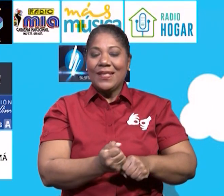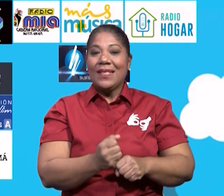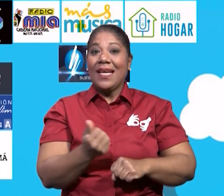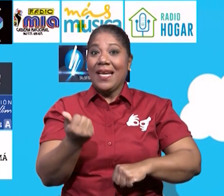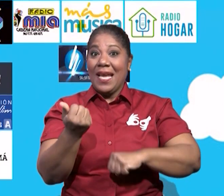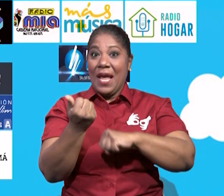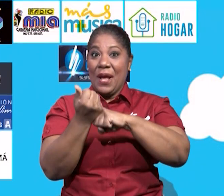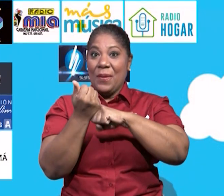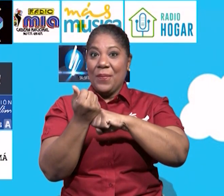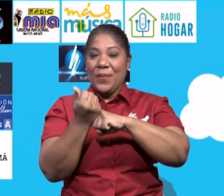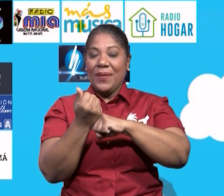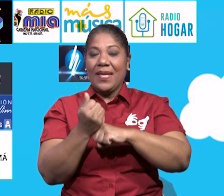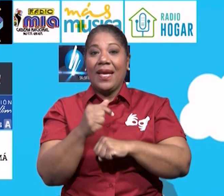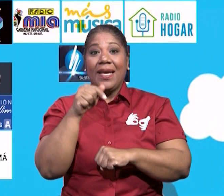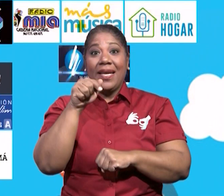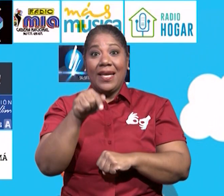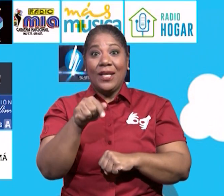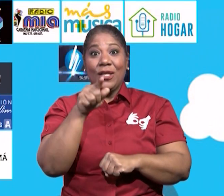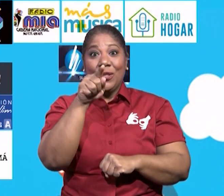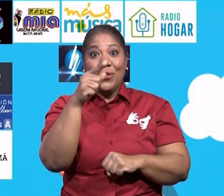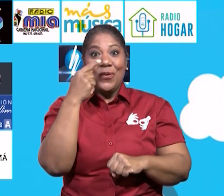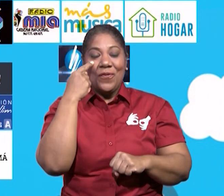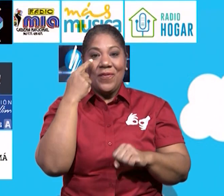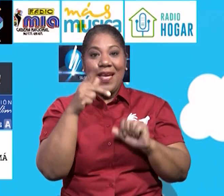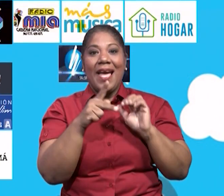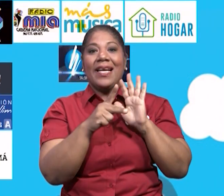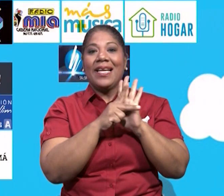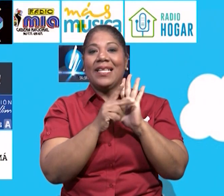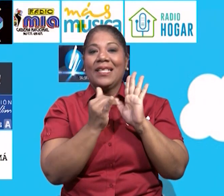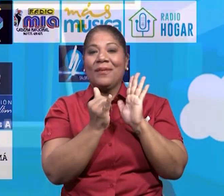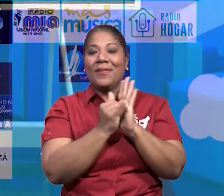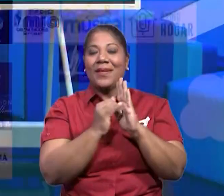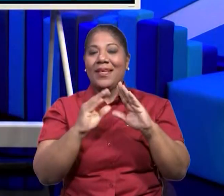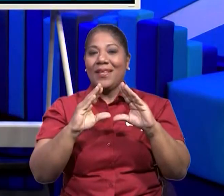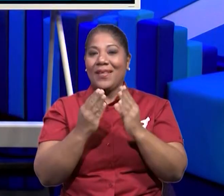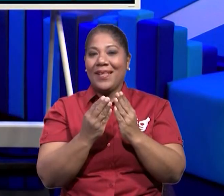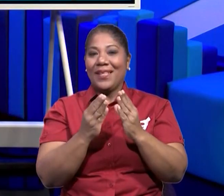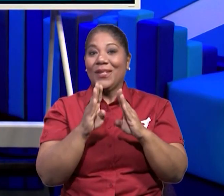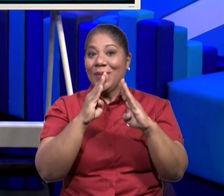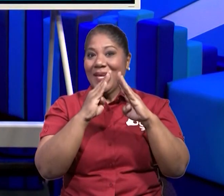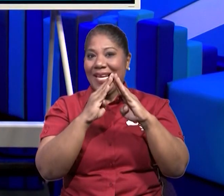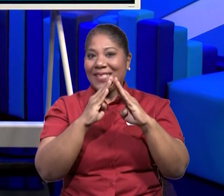posible que este proyecto llegue a cada uno de ustedes.